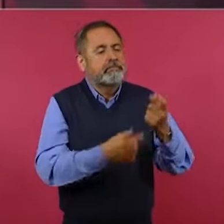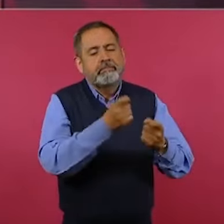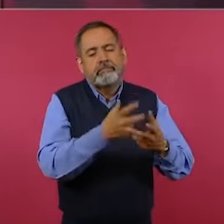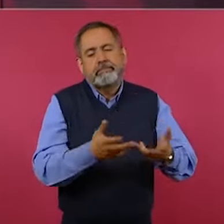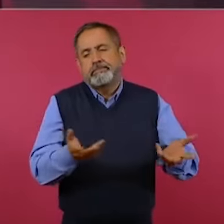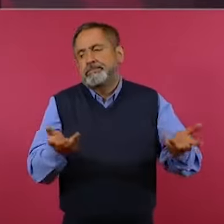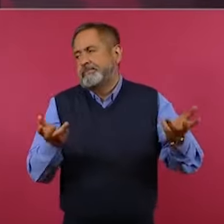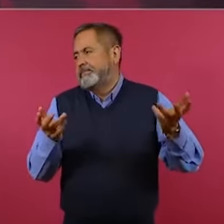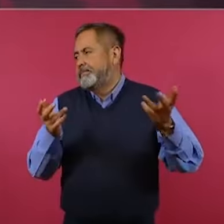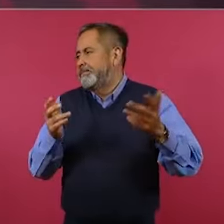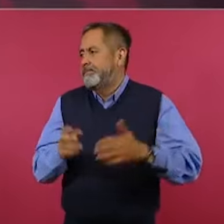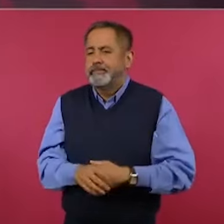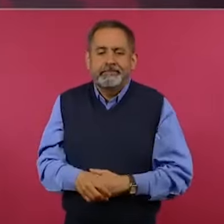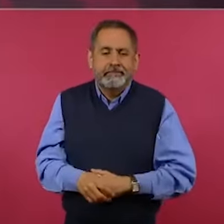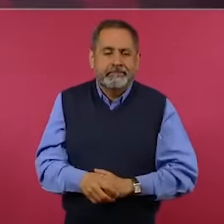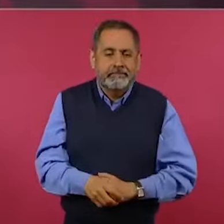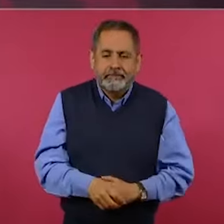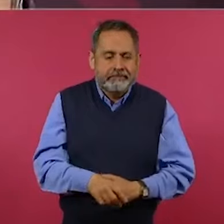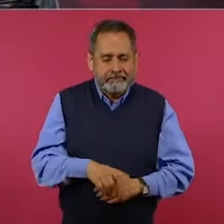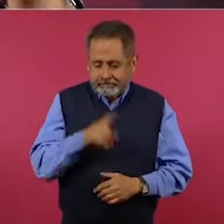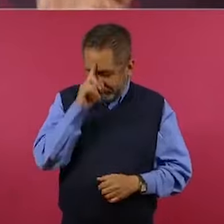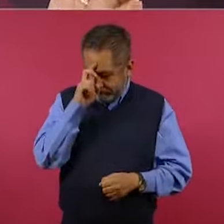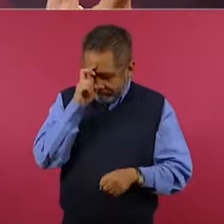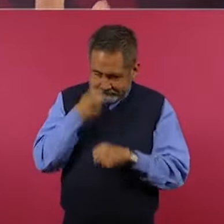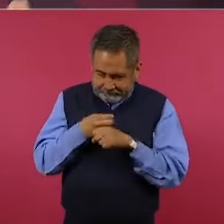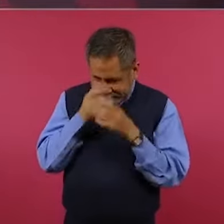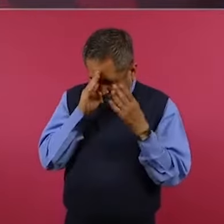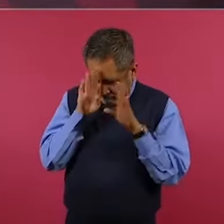muy cerrados.